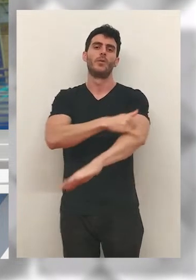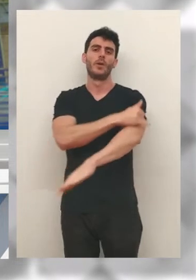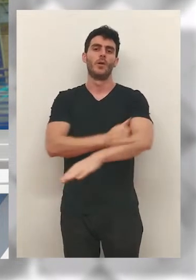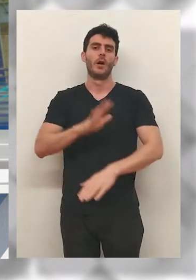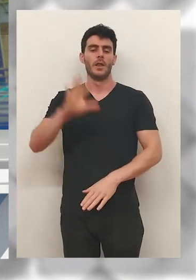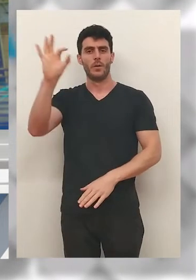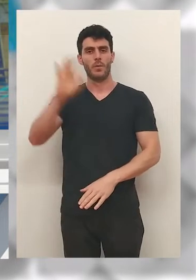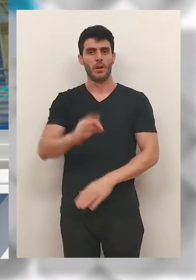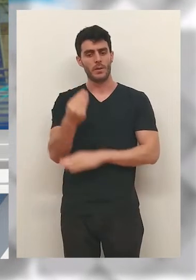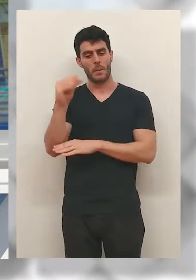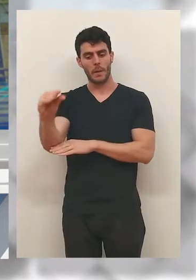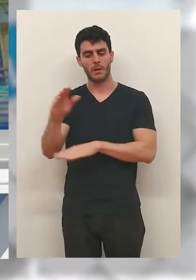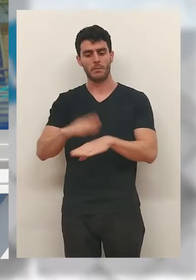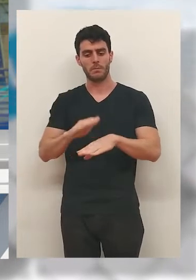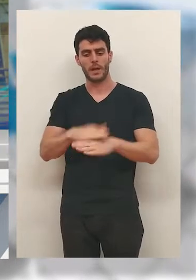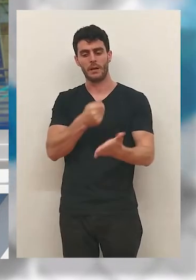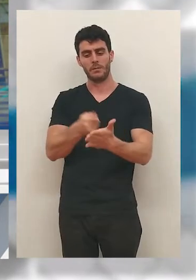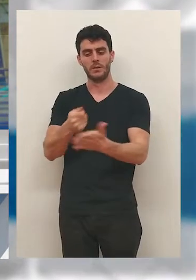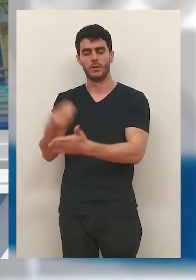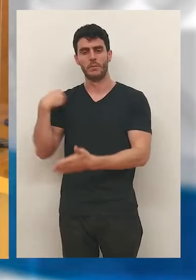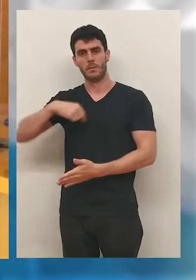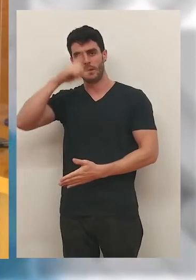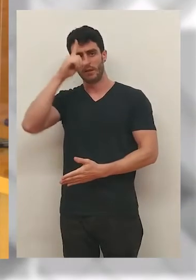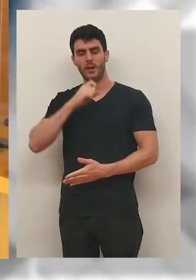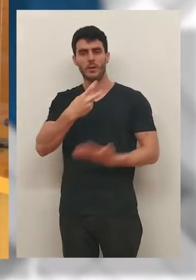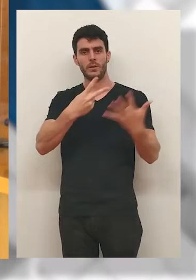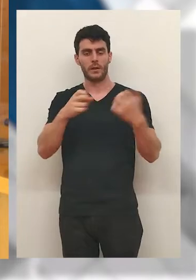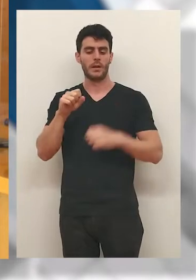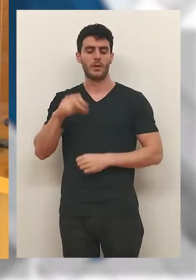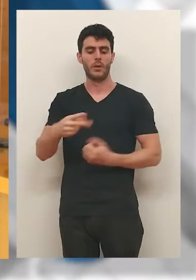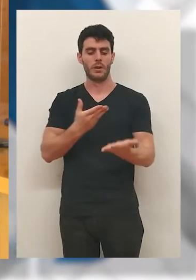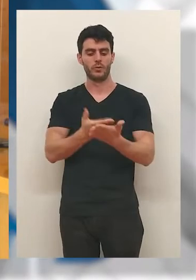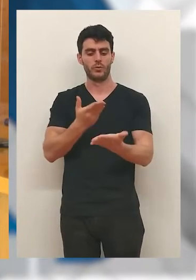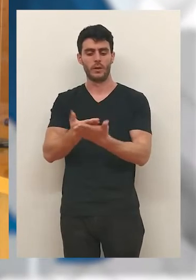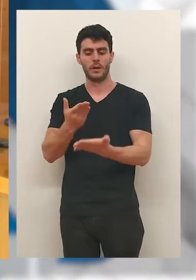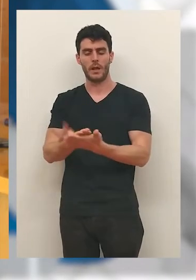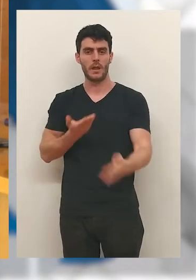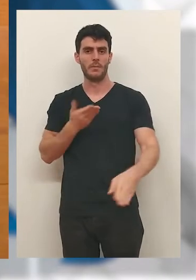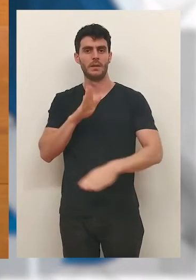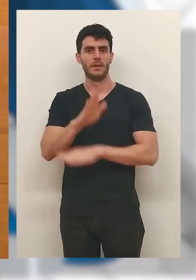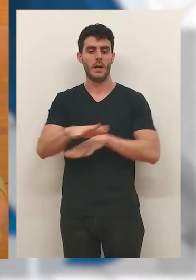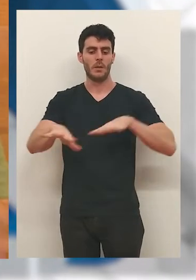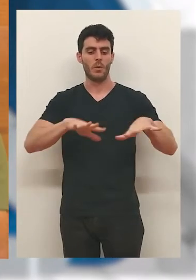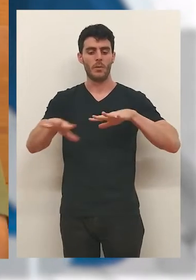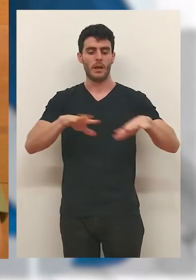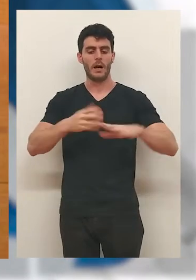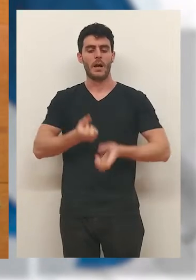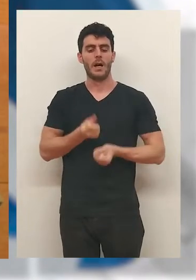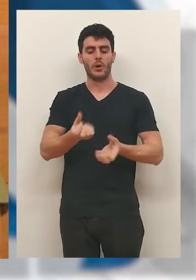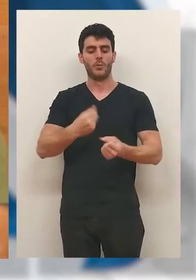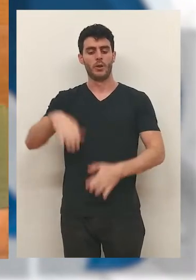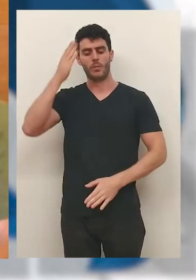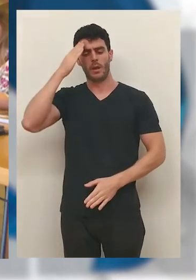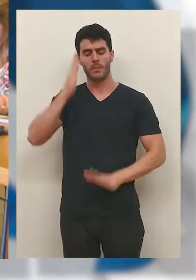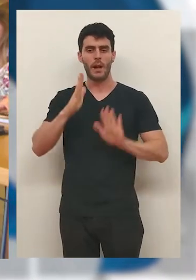gobierno debe destinar como mínimo un 5% de las partidas destinadas a inversiones. En este año son 712 las sugerencias que se han presentado